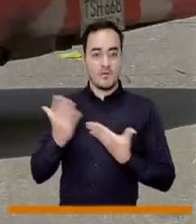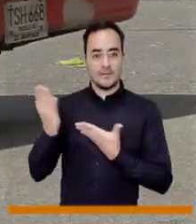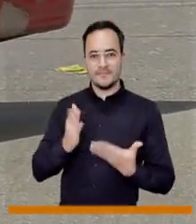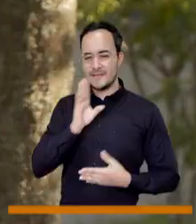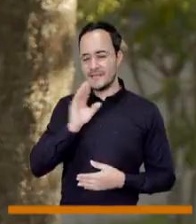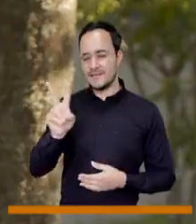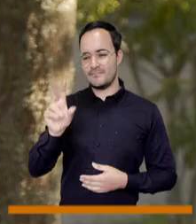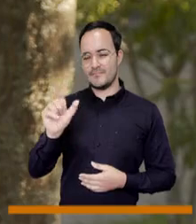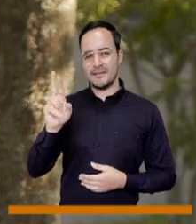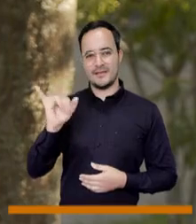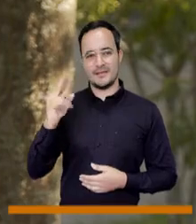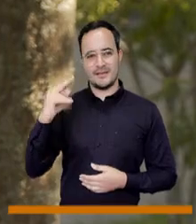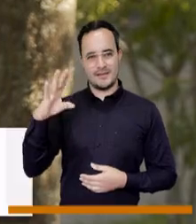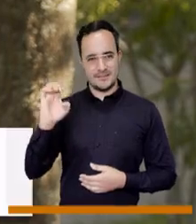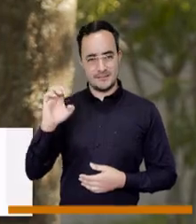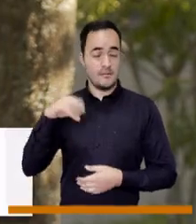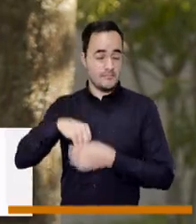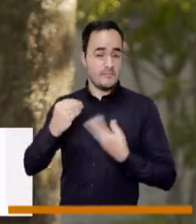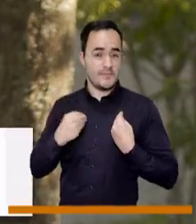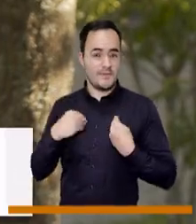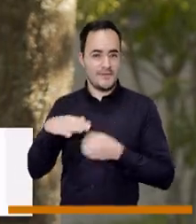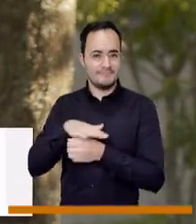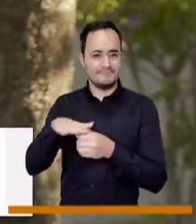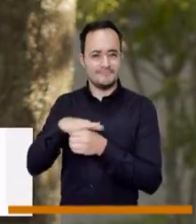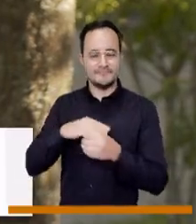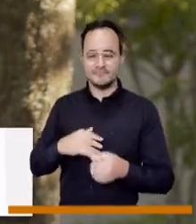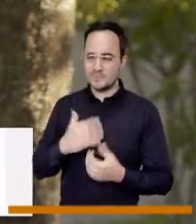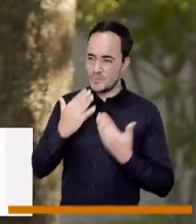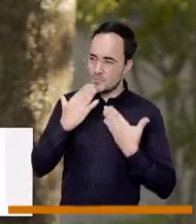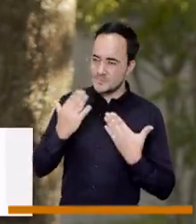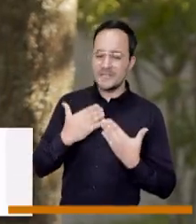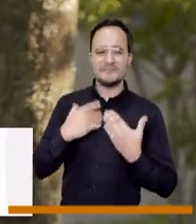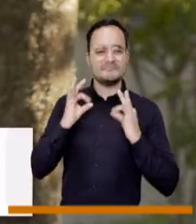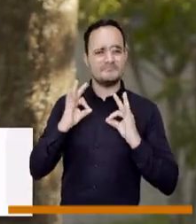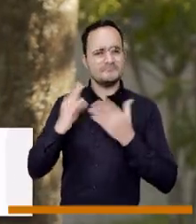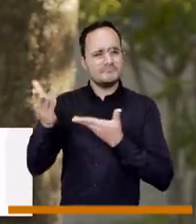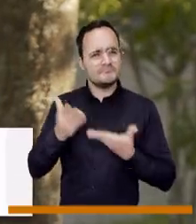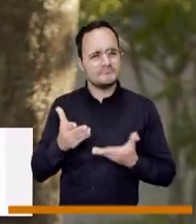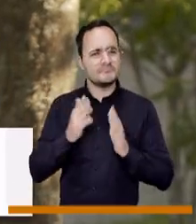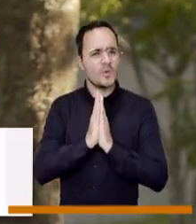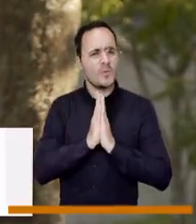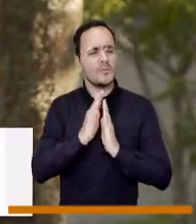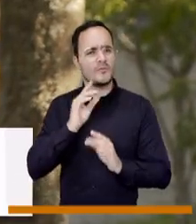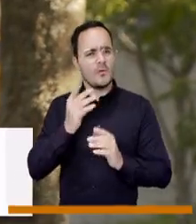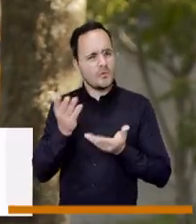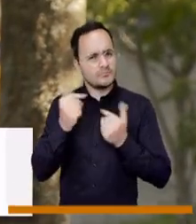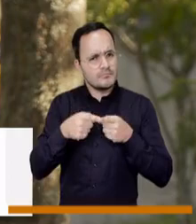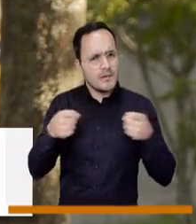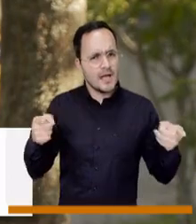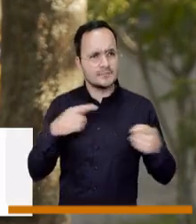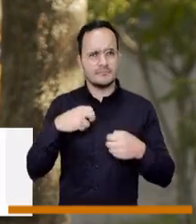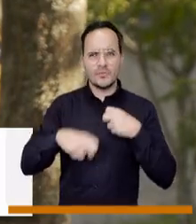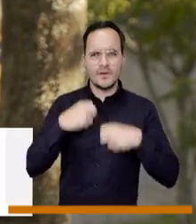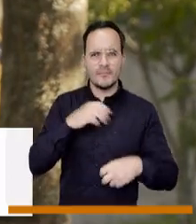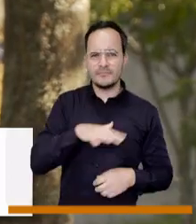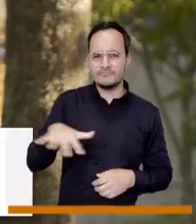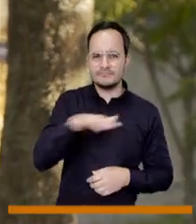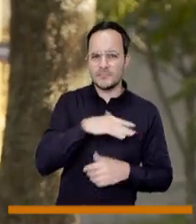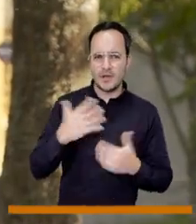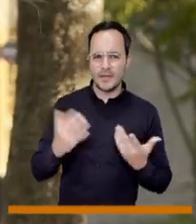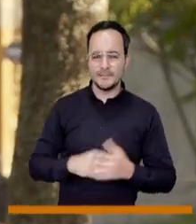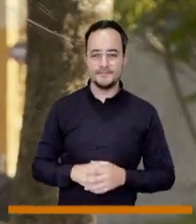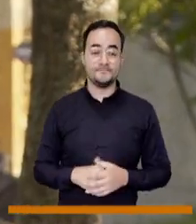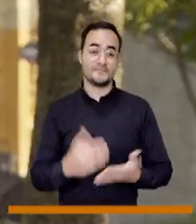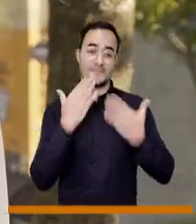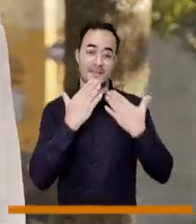Estamos con Berenice Lenis, habitante de acá del sector. Berenice, bienvenida y cuéntenos cuál es la problemática principal que ustedes